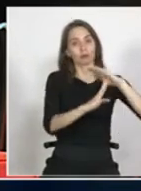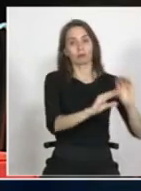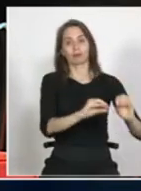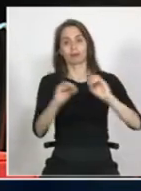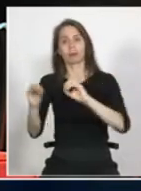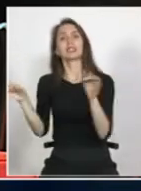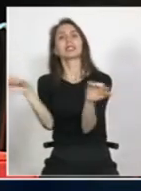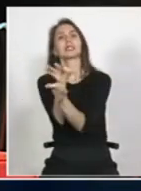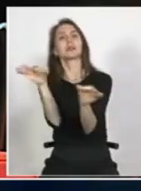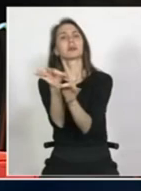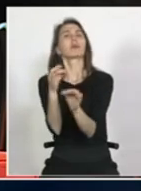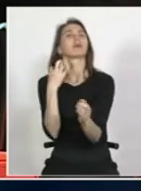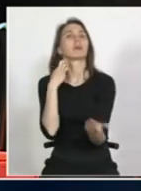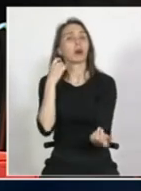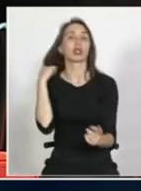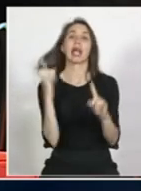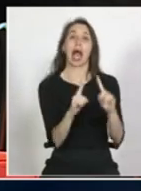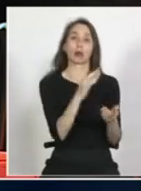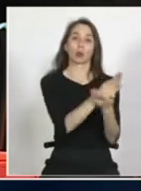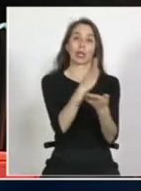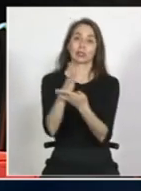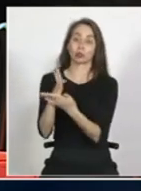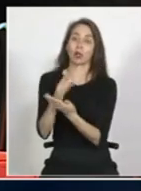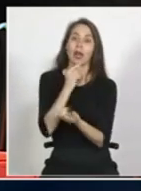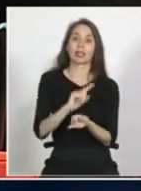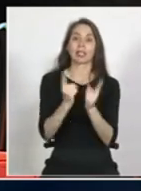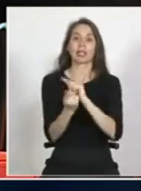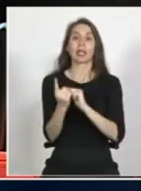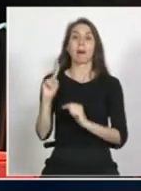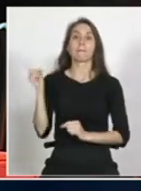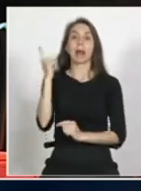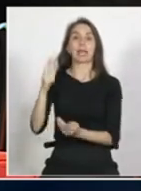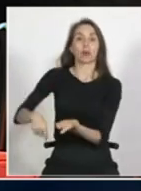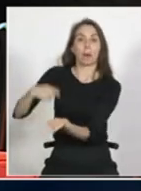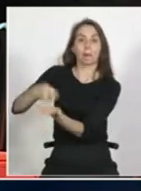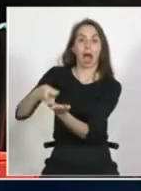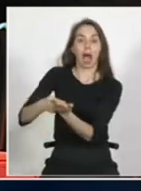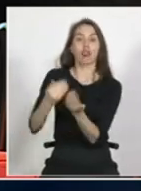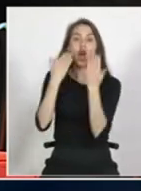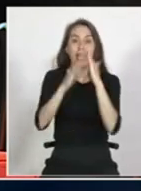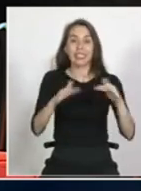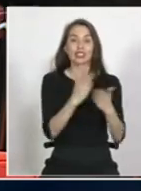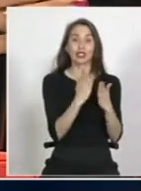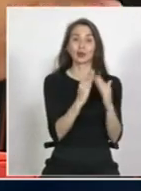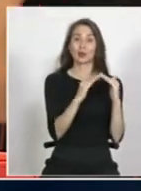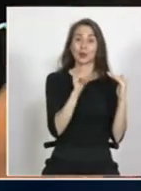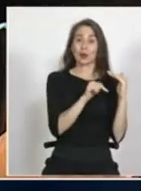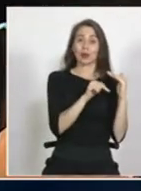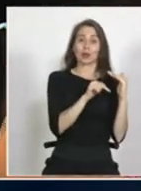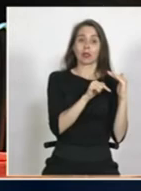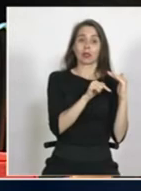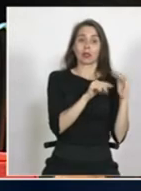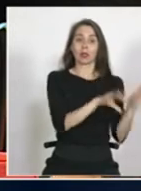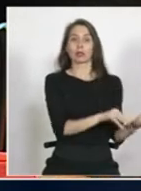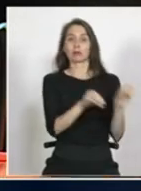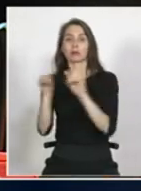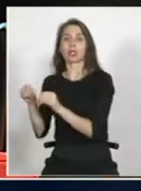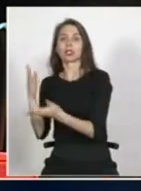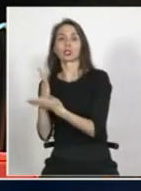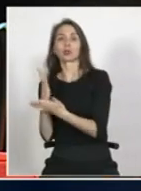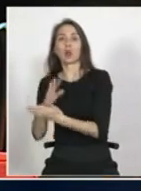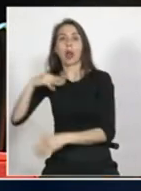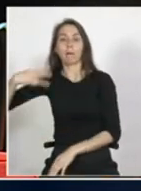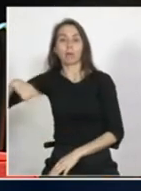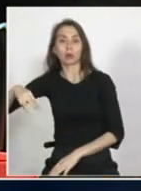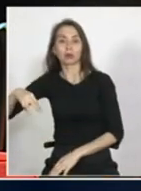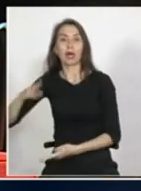voy a este punto? Porque algunos que ya habían decidido pasar a particular pagados, muchos de los niños que estudiaban en esos colegios fueron a la educación municipal. Y